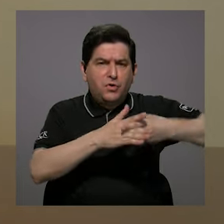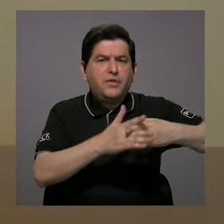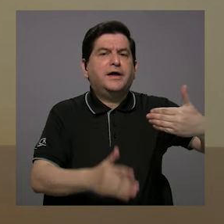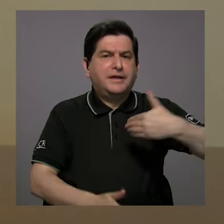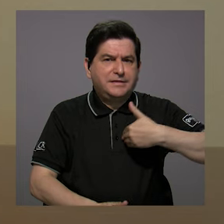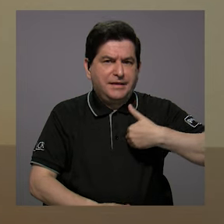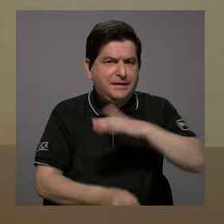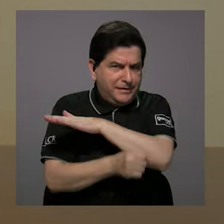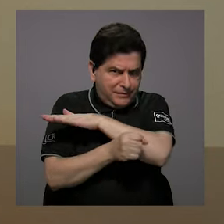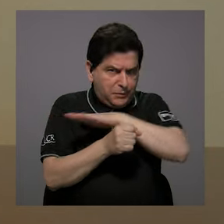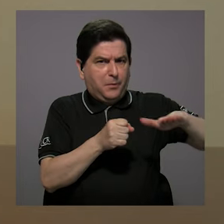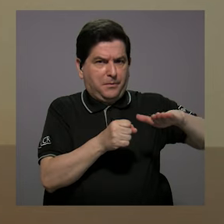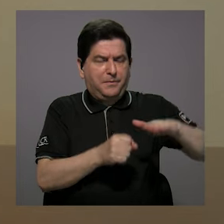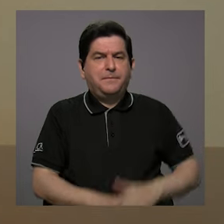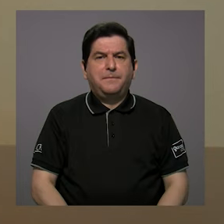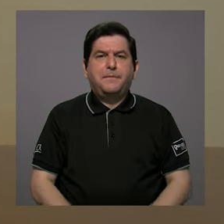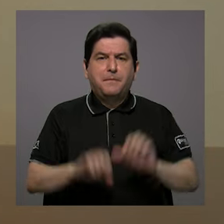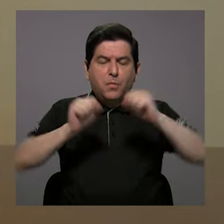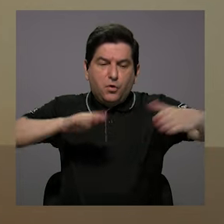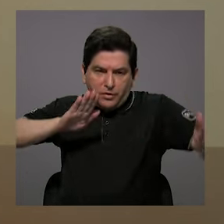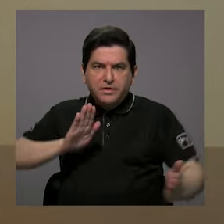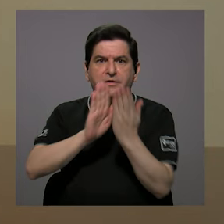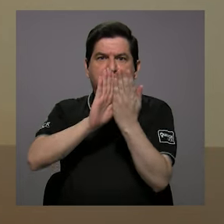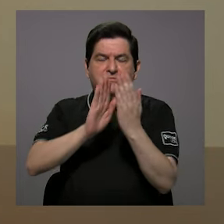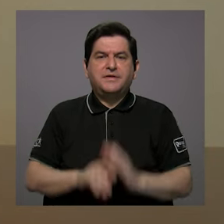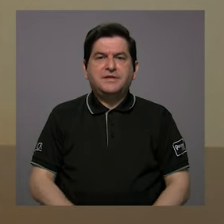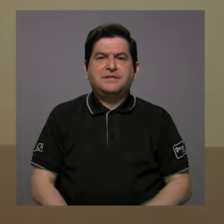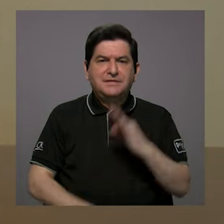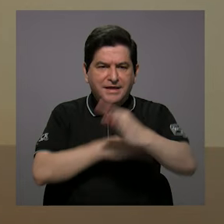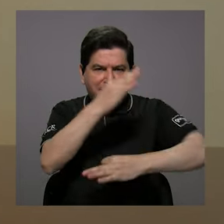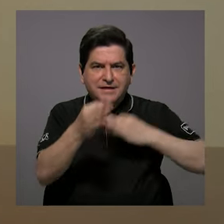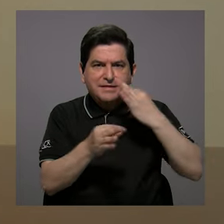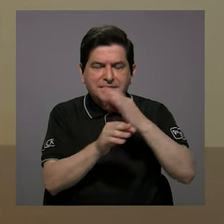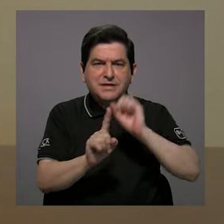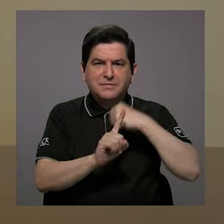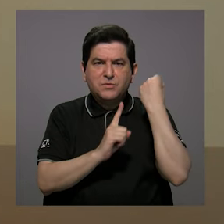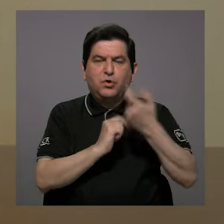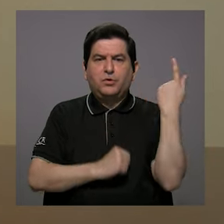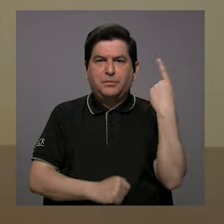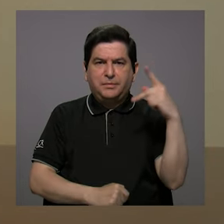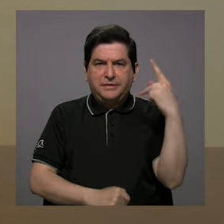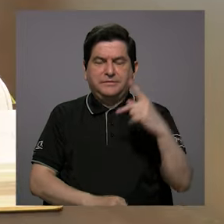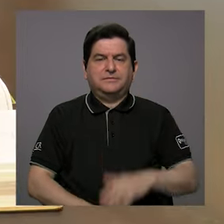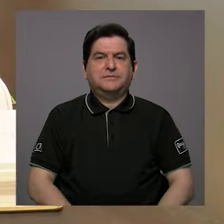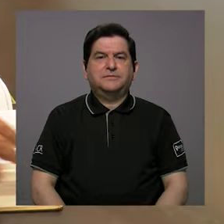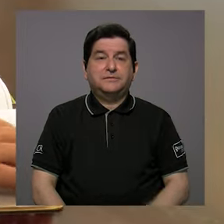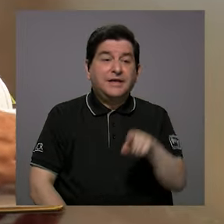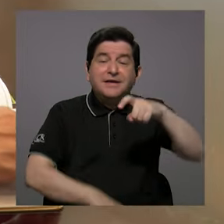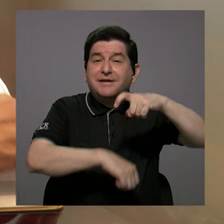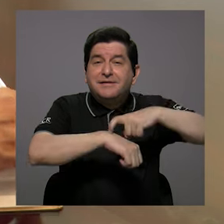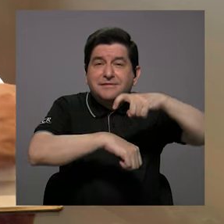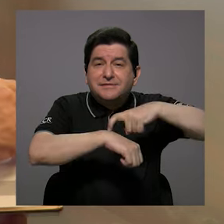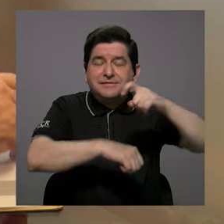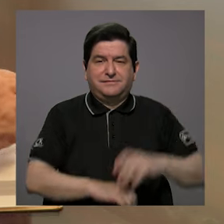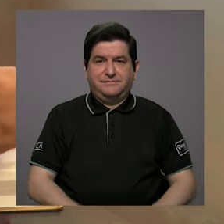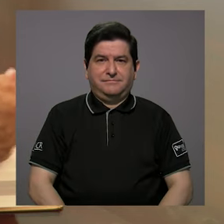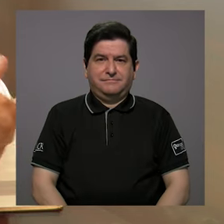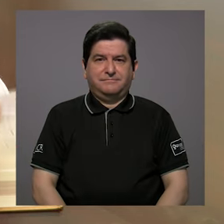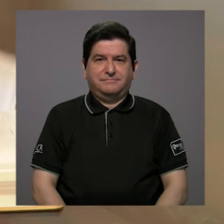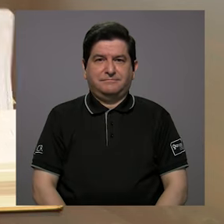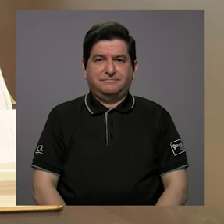las herramientas suficientes como para hacer frente a este tipo de amenazas. En ese entonces,